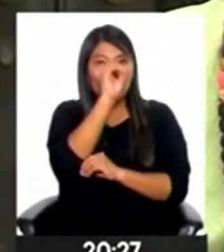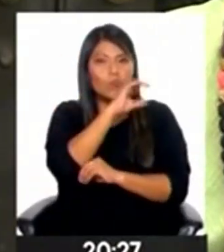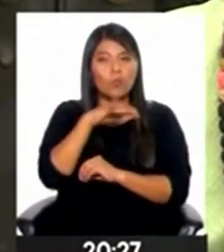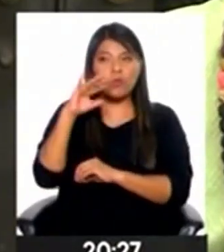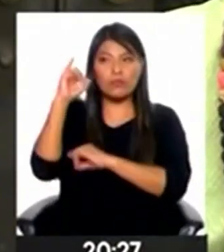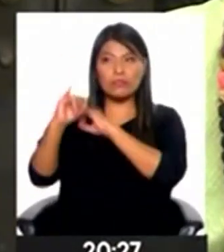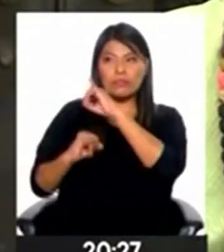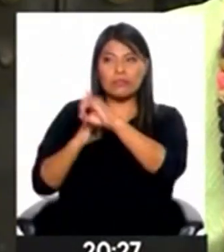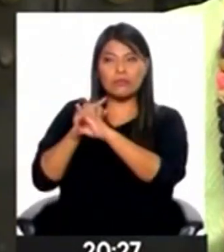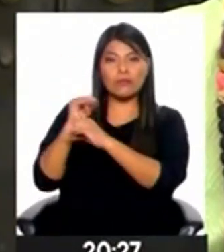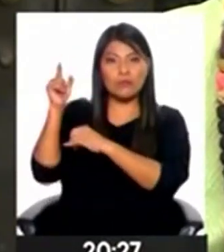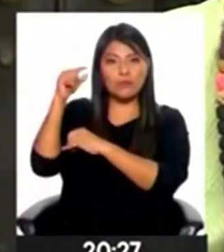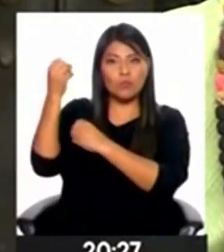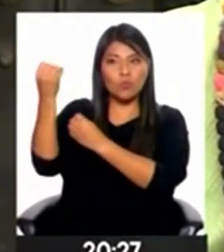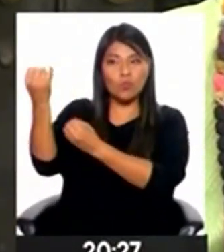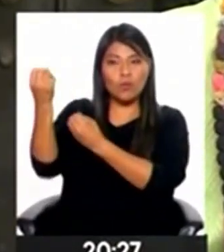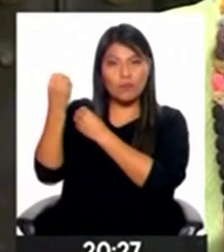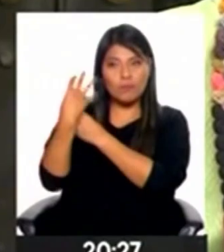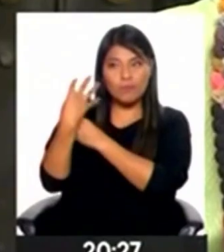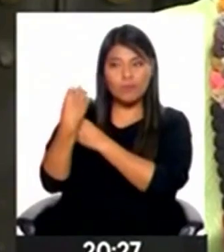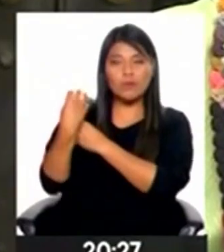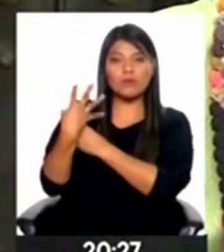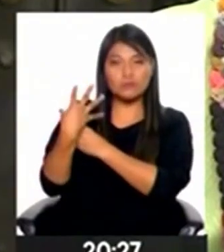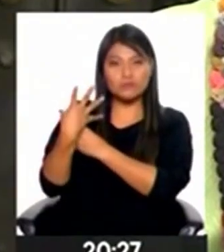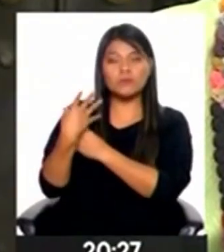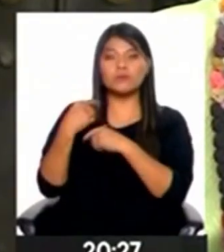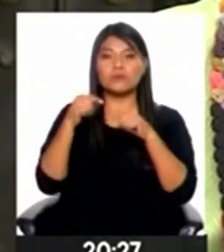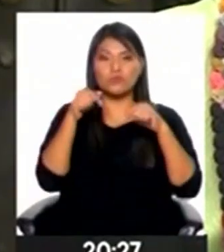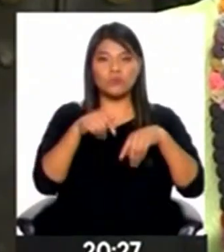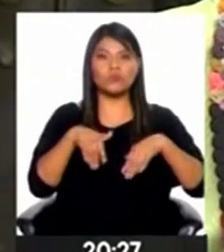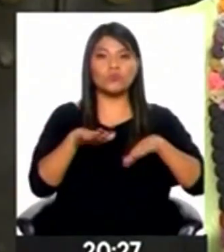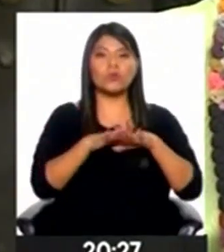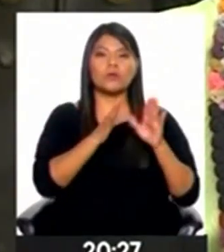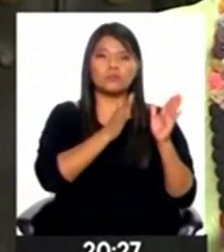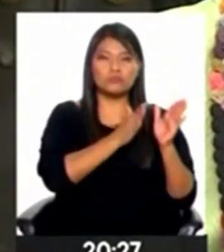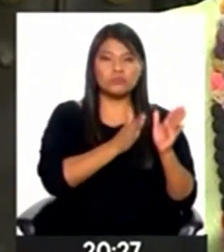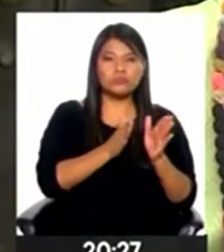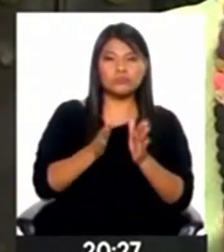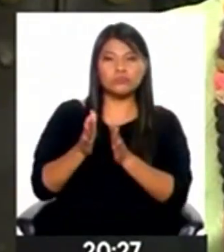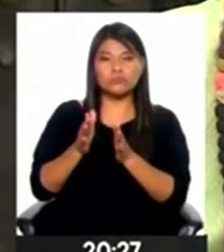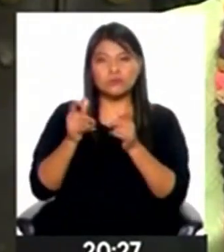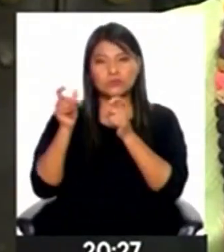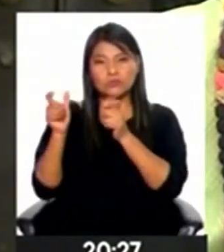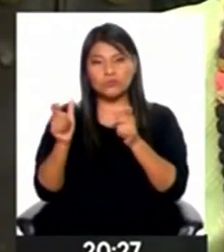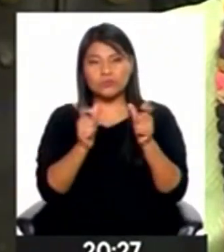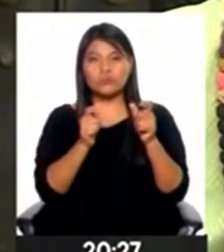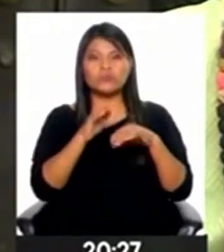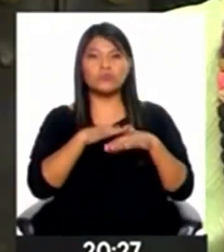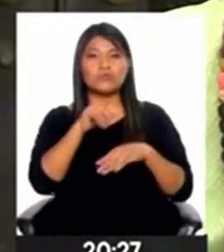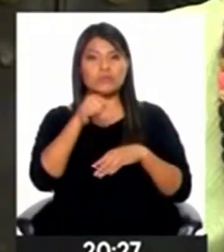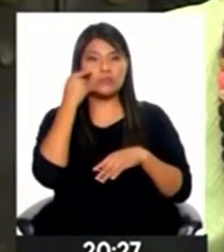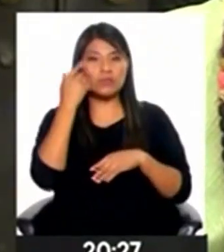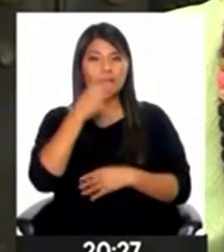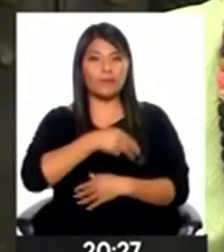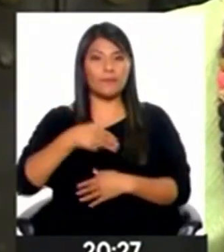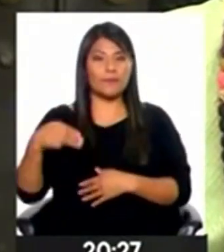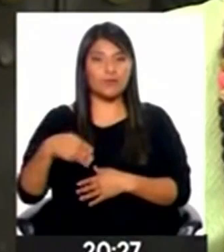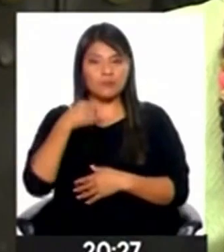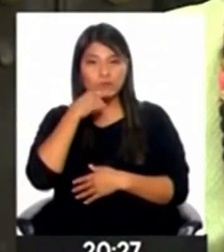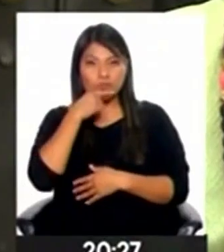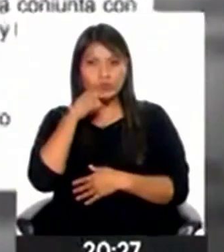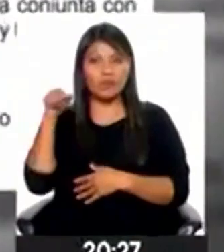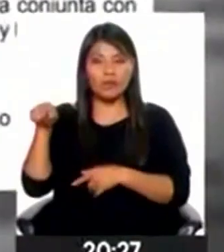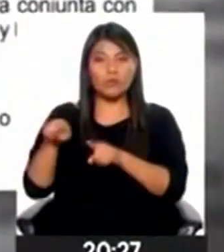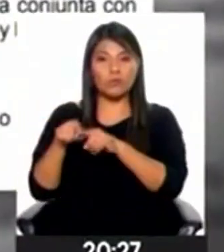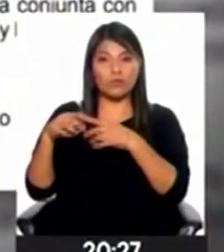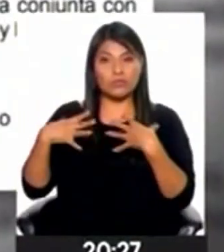internacionales que han despedido una serie de recomendaciones y estamos haciéndole un seguimiento muy cercano a este caso a través del Ministerio de la Mujer y del